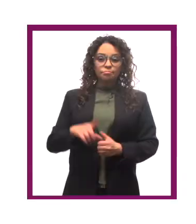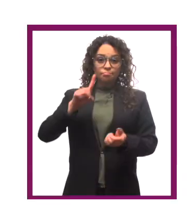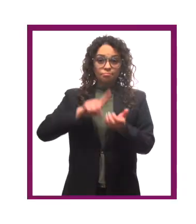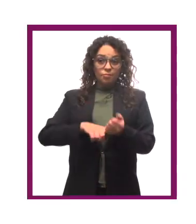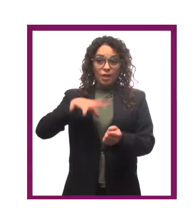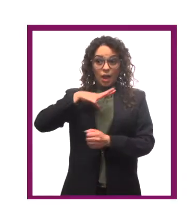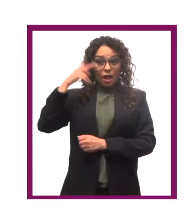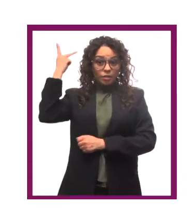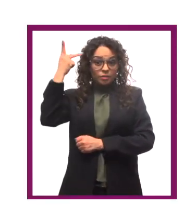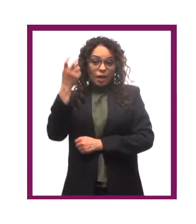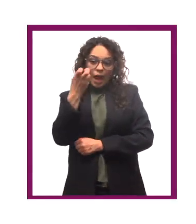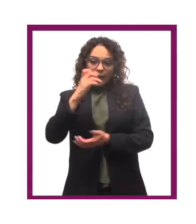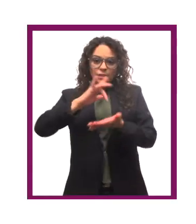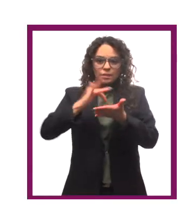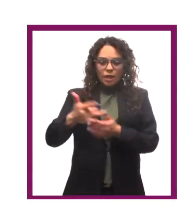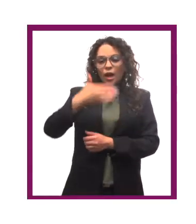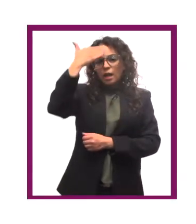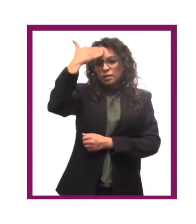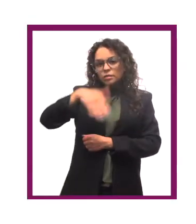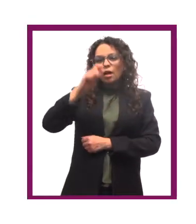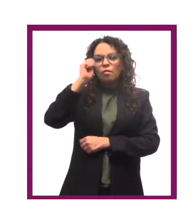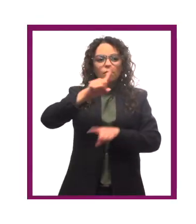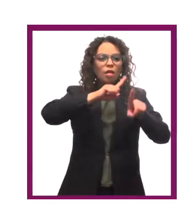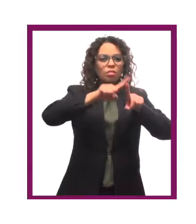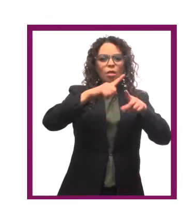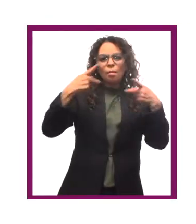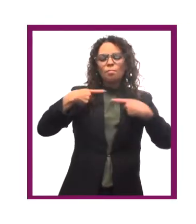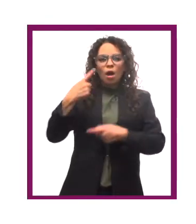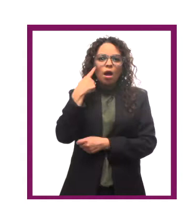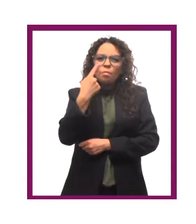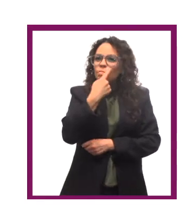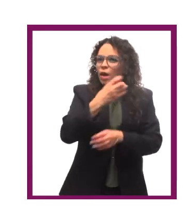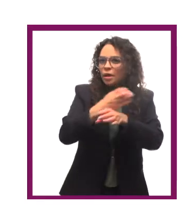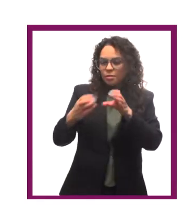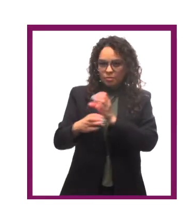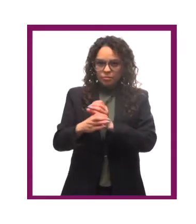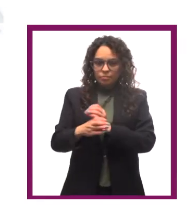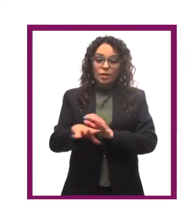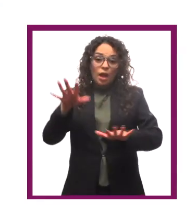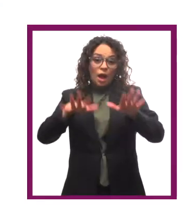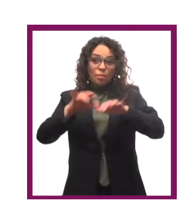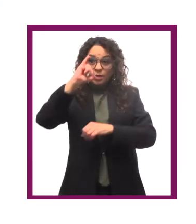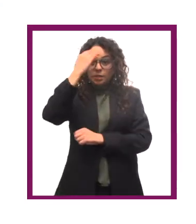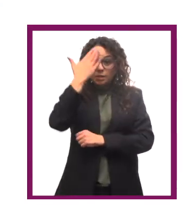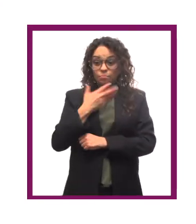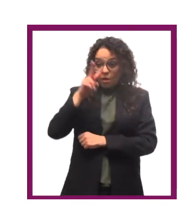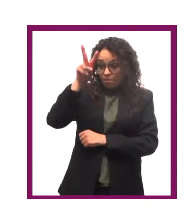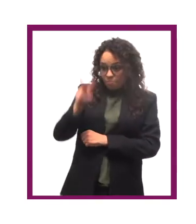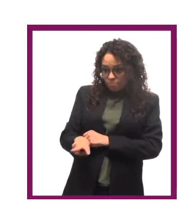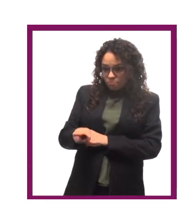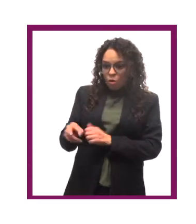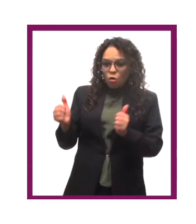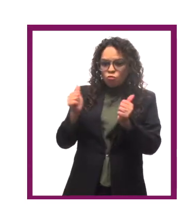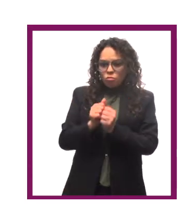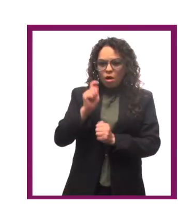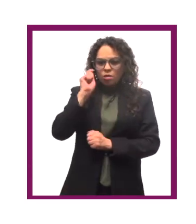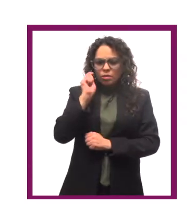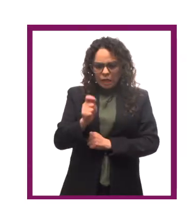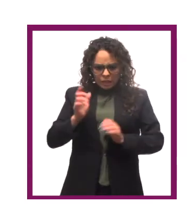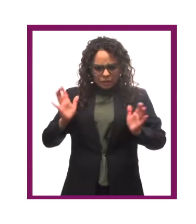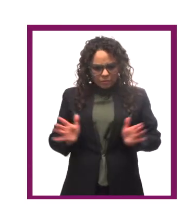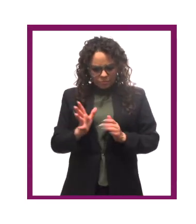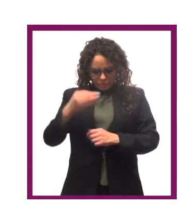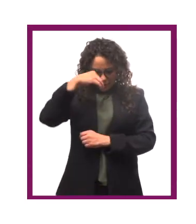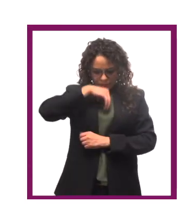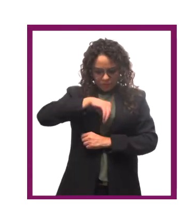Gracias a la psicología sabemos que todos percibimos de una manera diferente es decir, creamos imágenes de la realidad a partir de